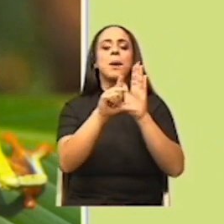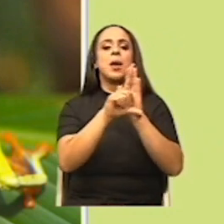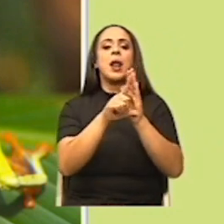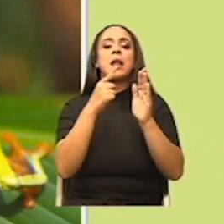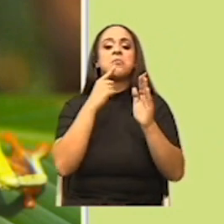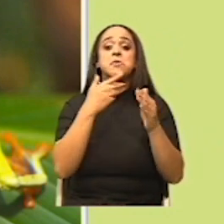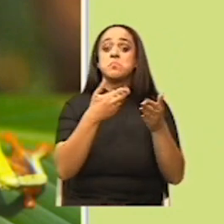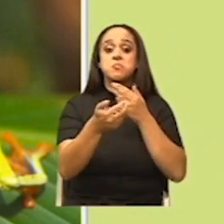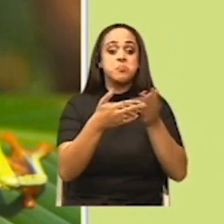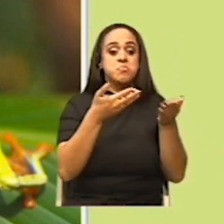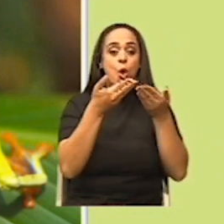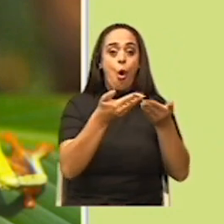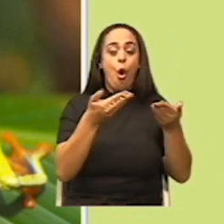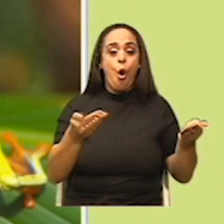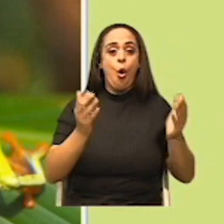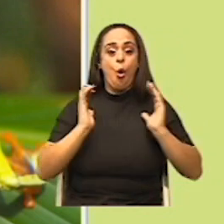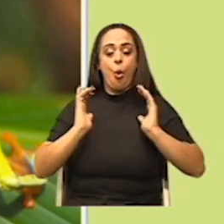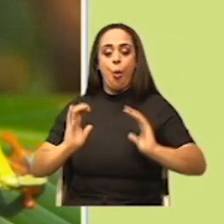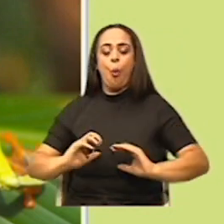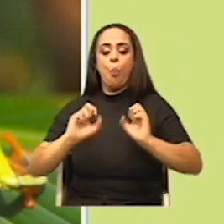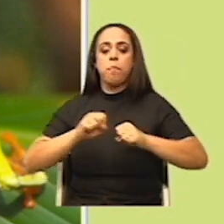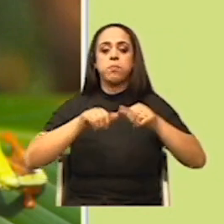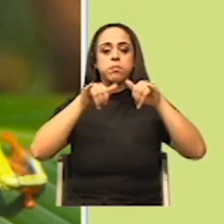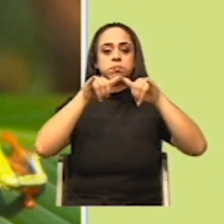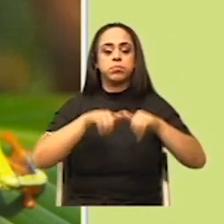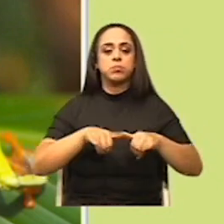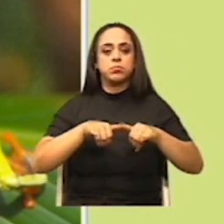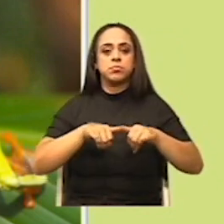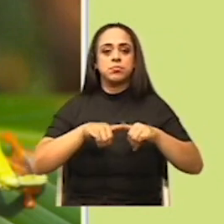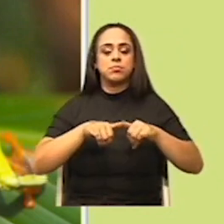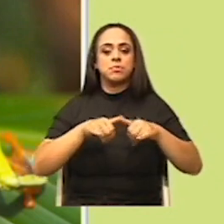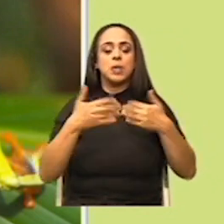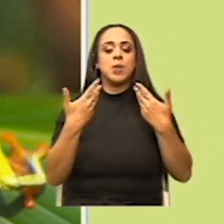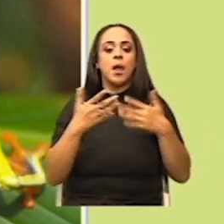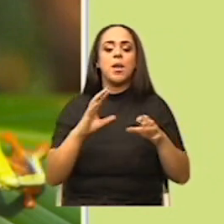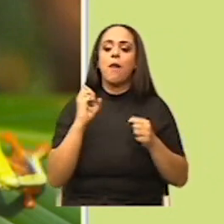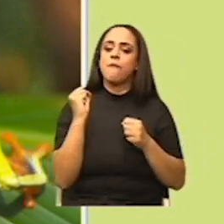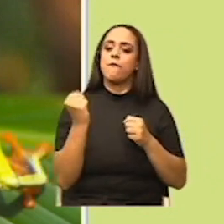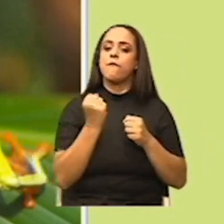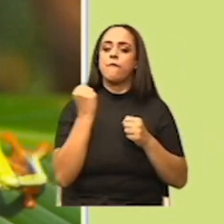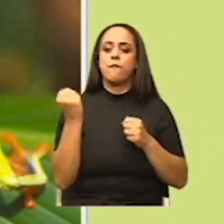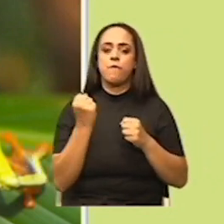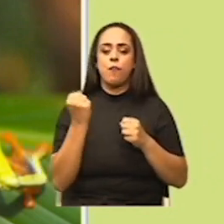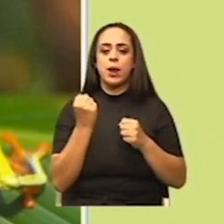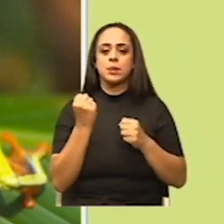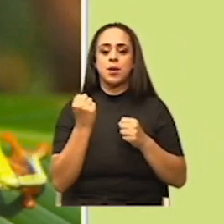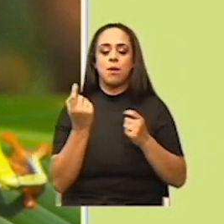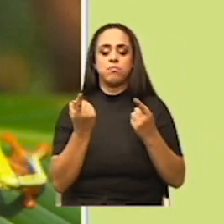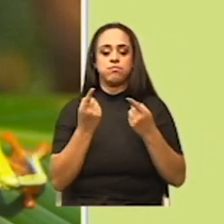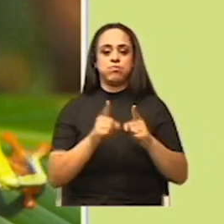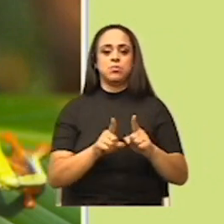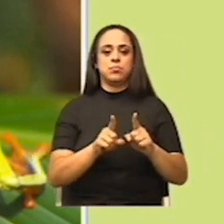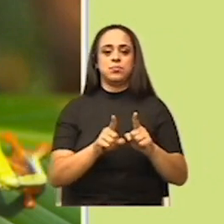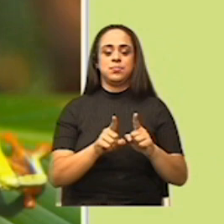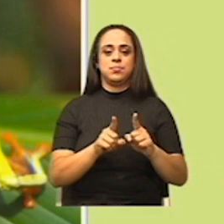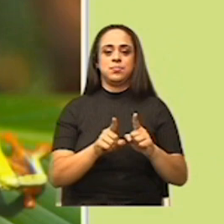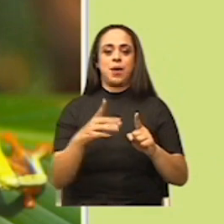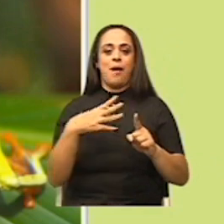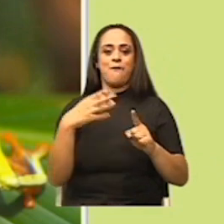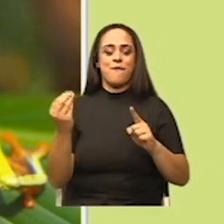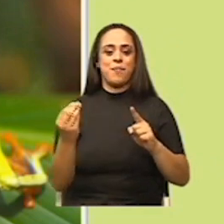cuerpo va a mantener ese estado de reposo hasta que una fuerza externa actúe sobre él. Pero,